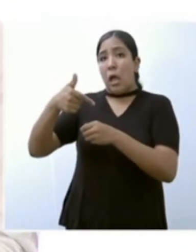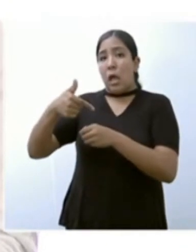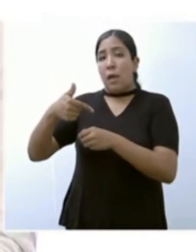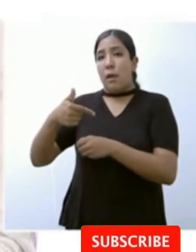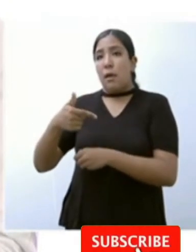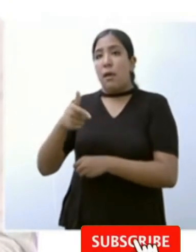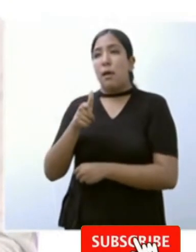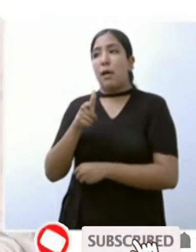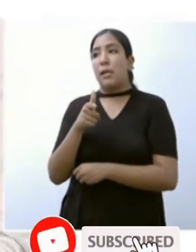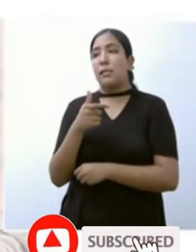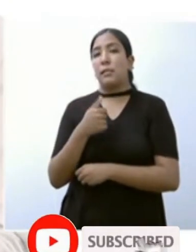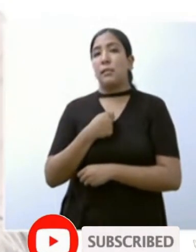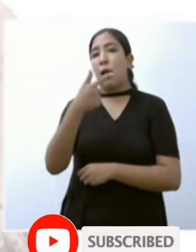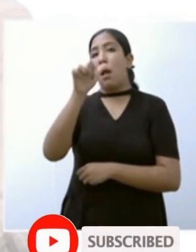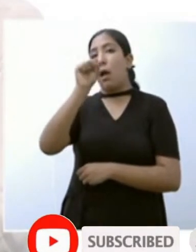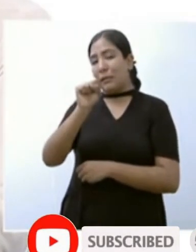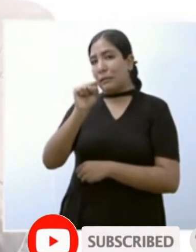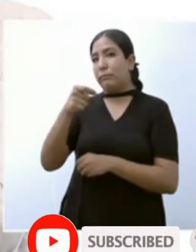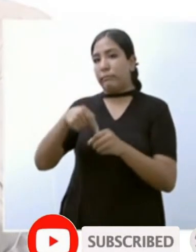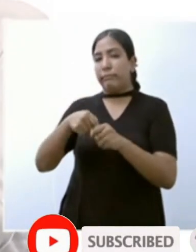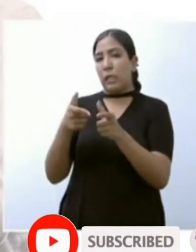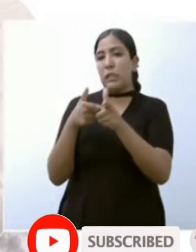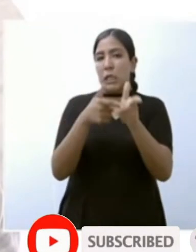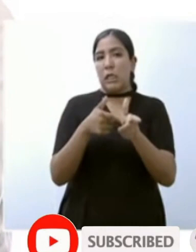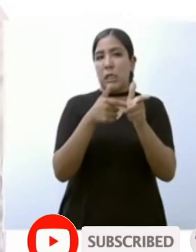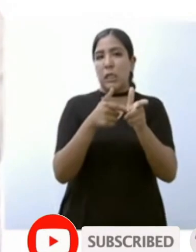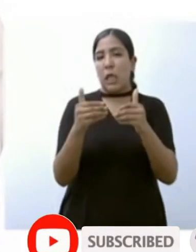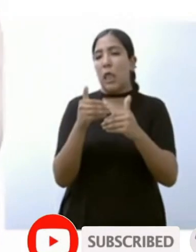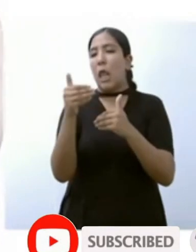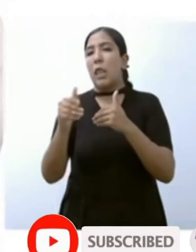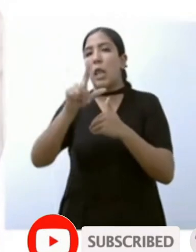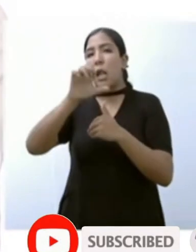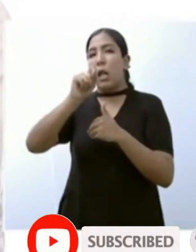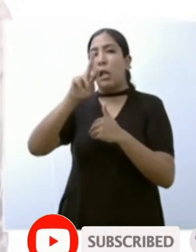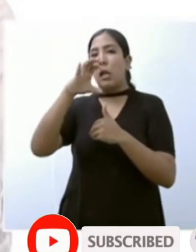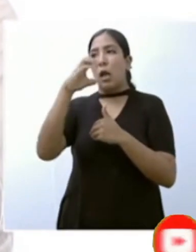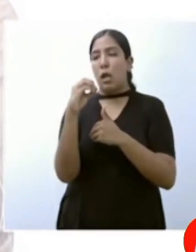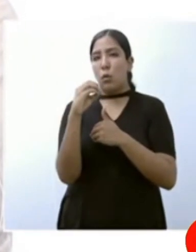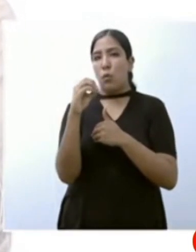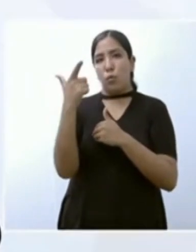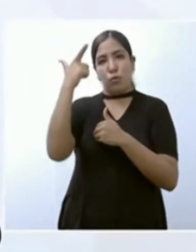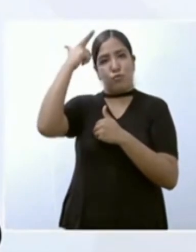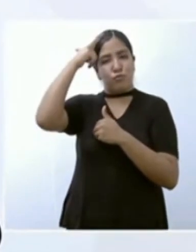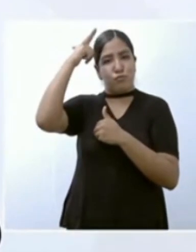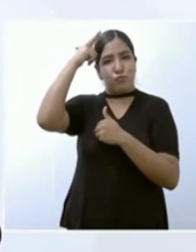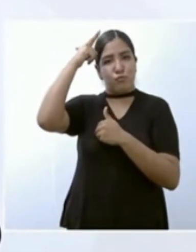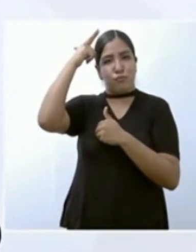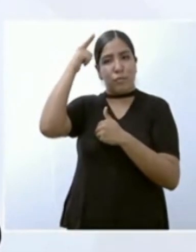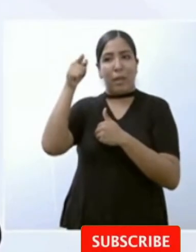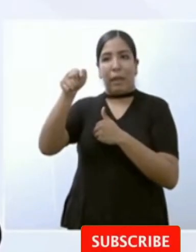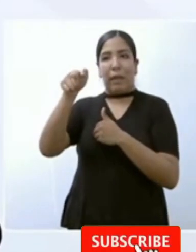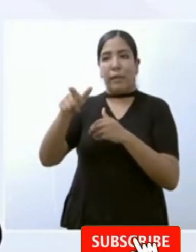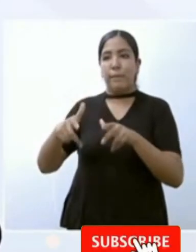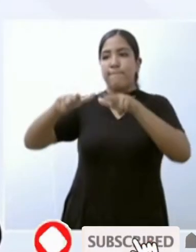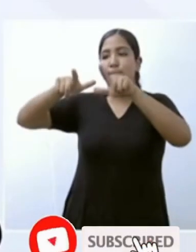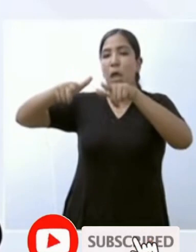frente de Lerdo de Tejada en el mar es una plataforma